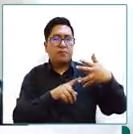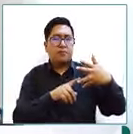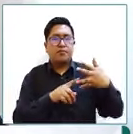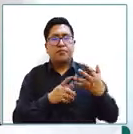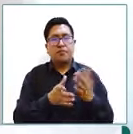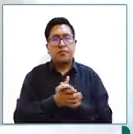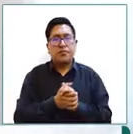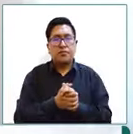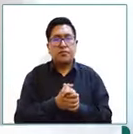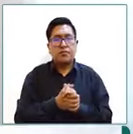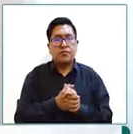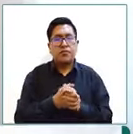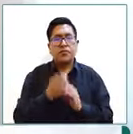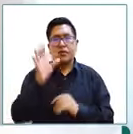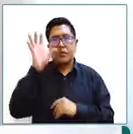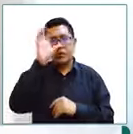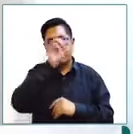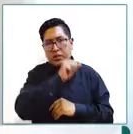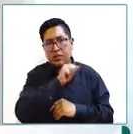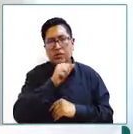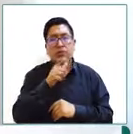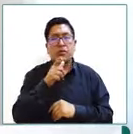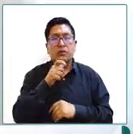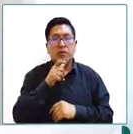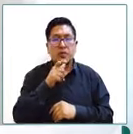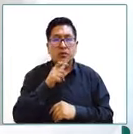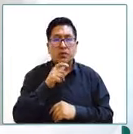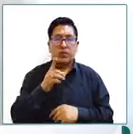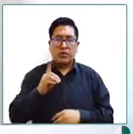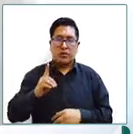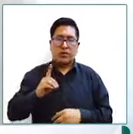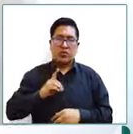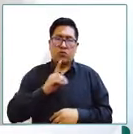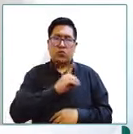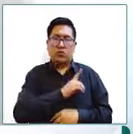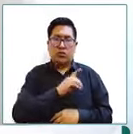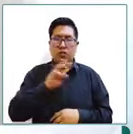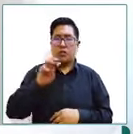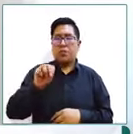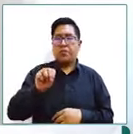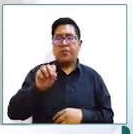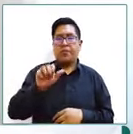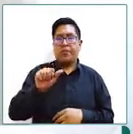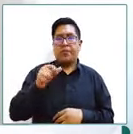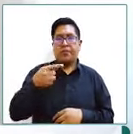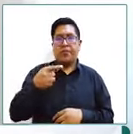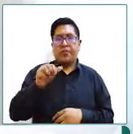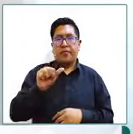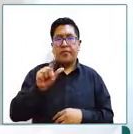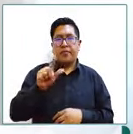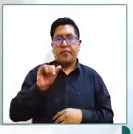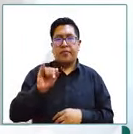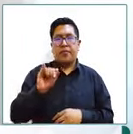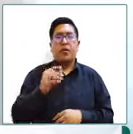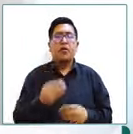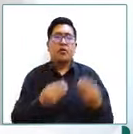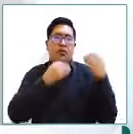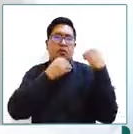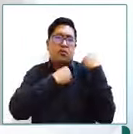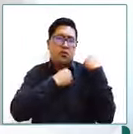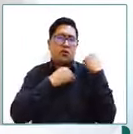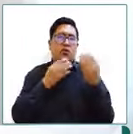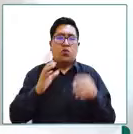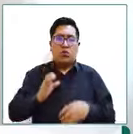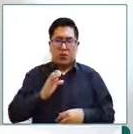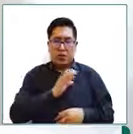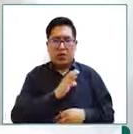ahora ya ya se ausentó la diputada Magalí Gómez Araníbar que era es la presidenta de la Comisión de Derechos